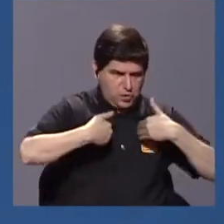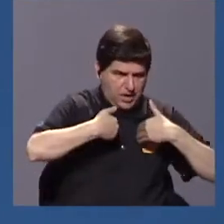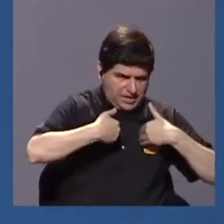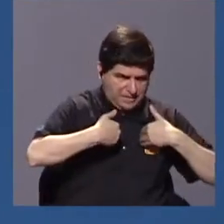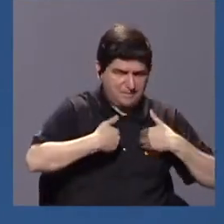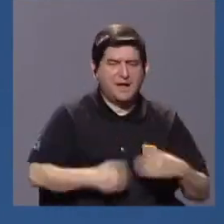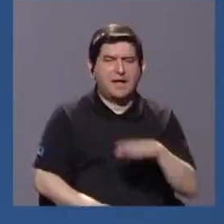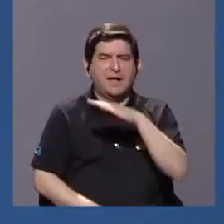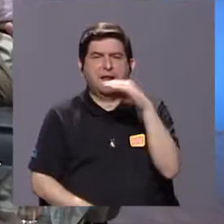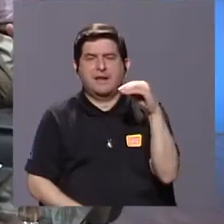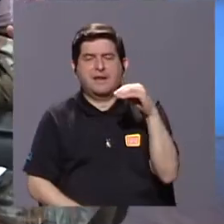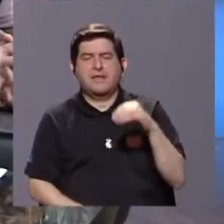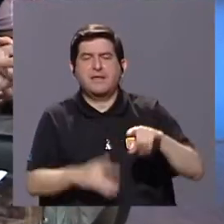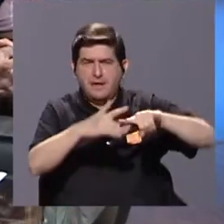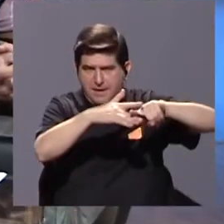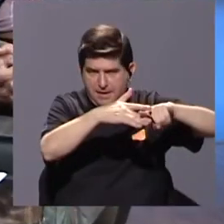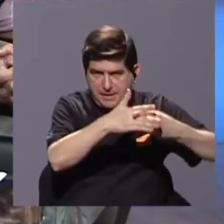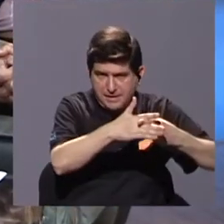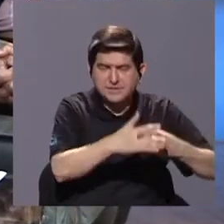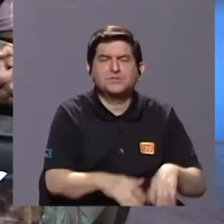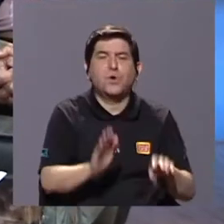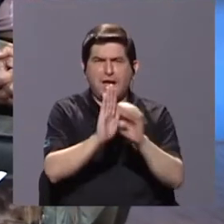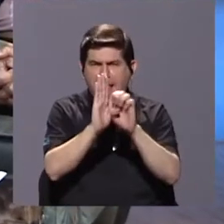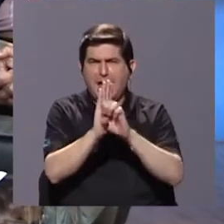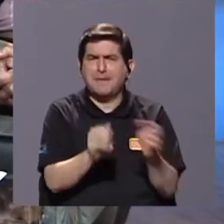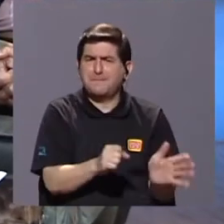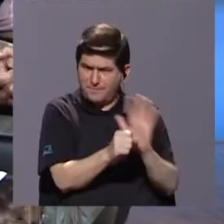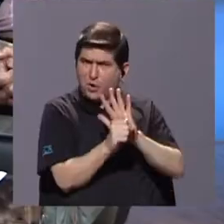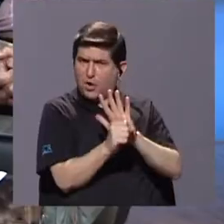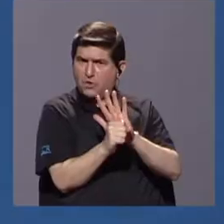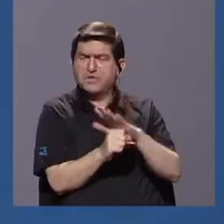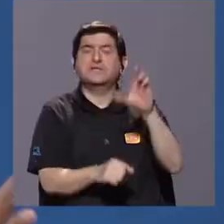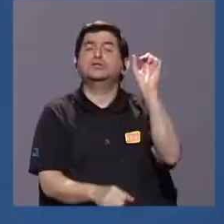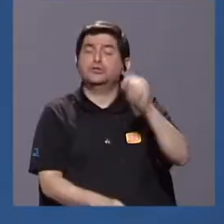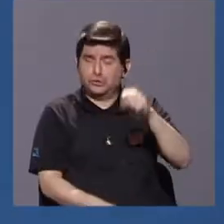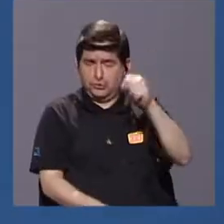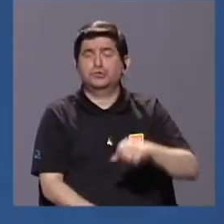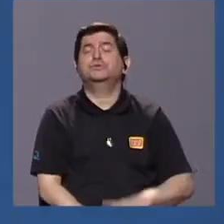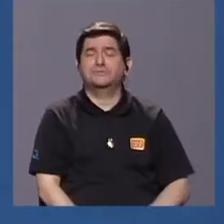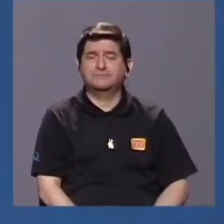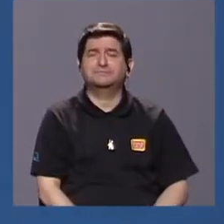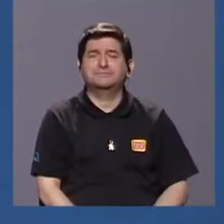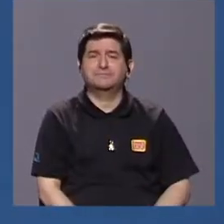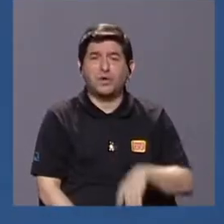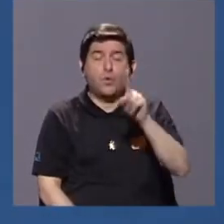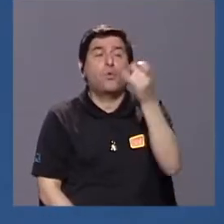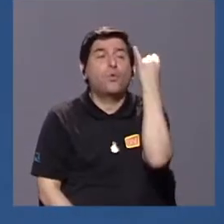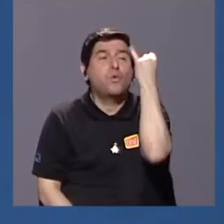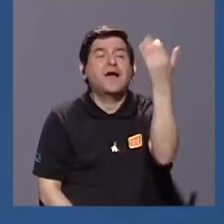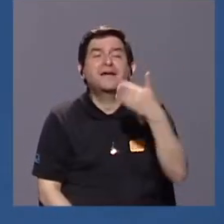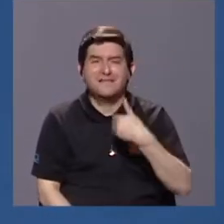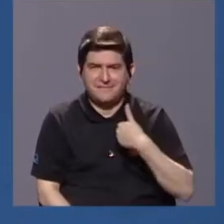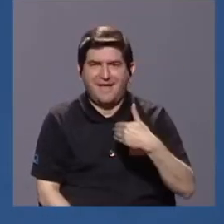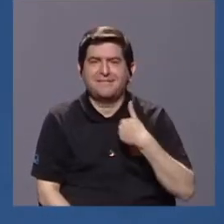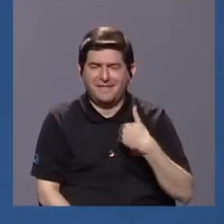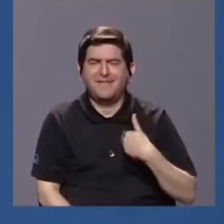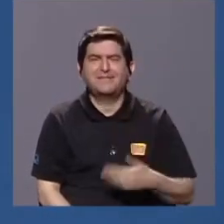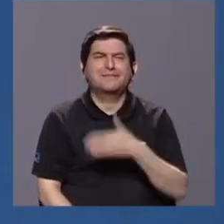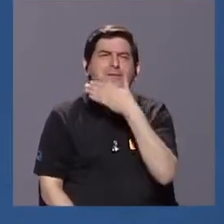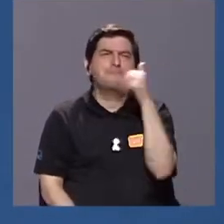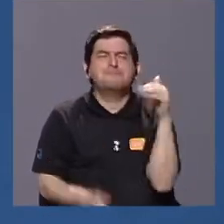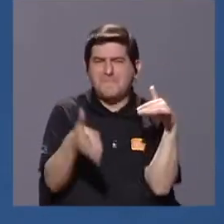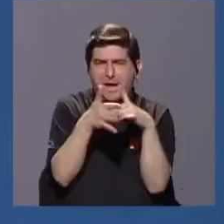infectar a El supuesto origen del COVID-19. Supuestamente sí, que es una de las ideas que se tienen mejor